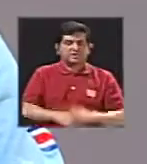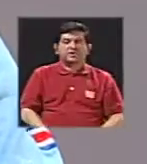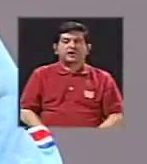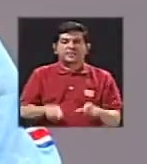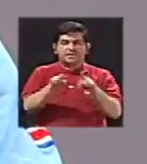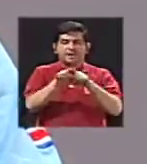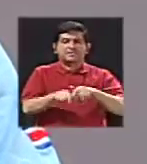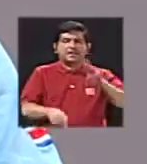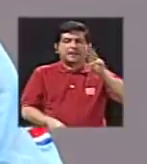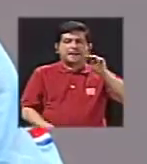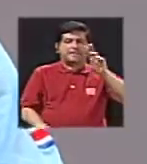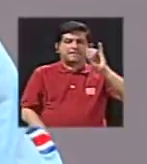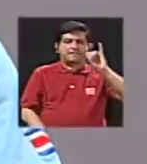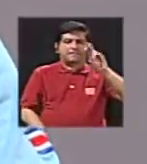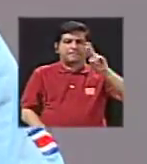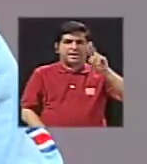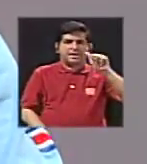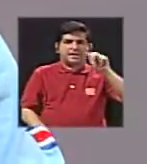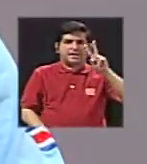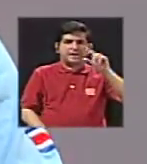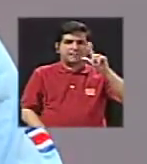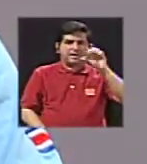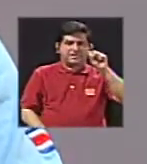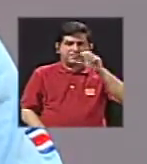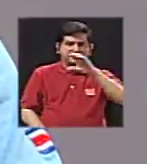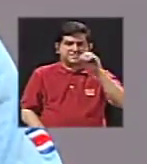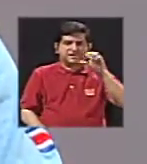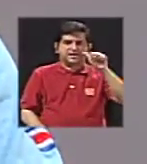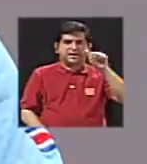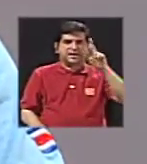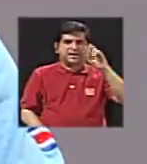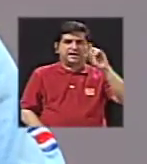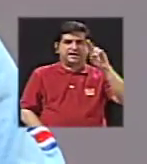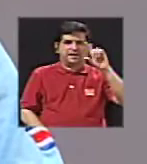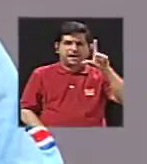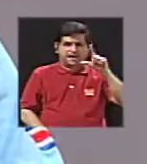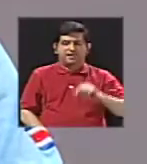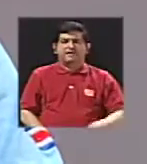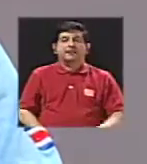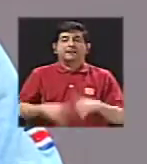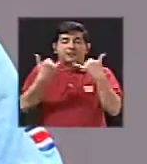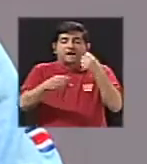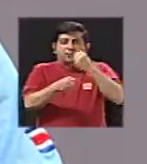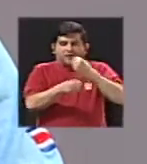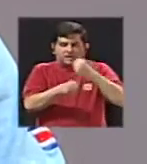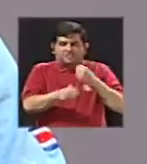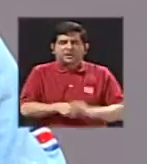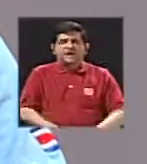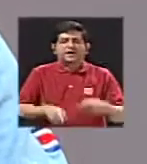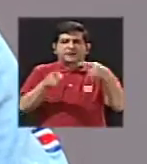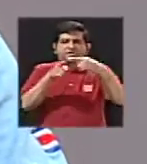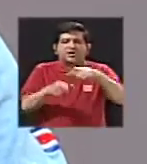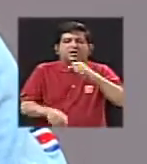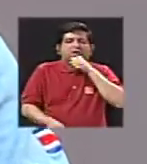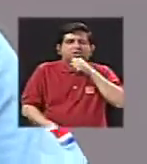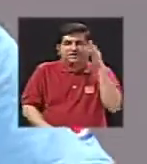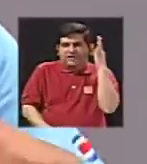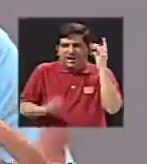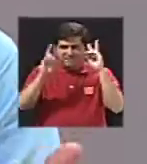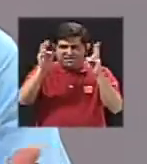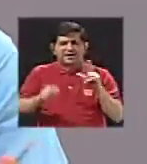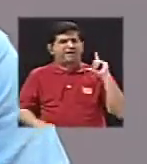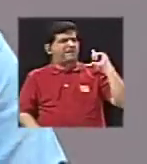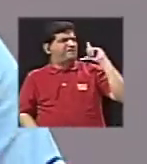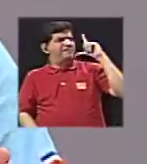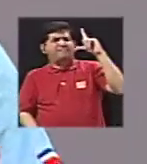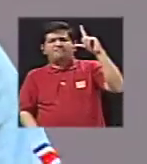Miravalles Arenal y recientemente estamos trabajando más en el Rincón de la Vieja que es un volcán que queda muy